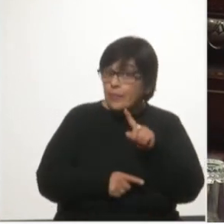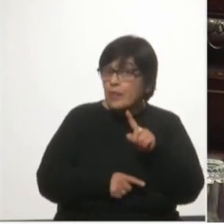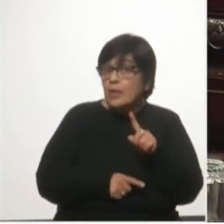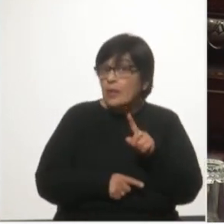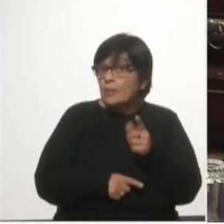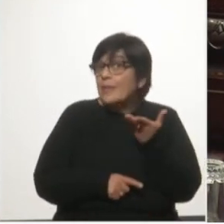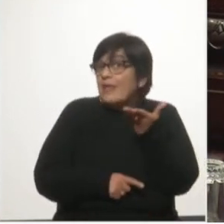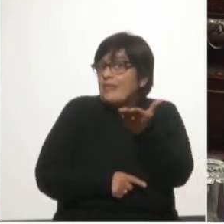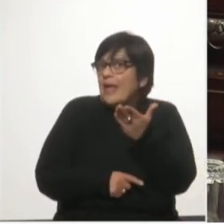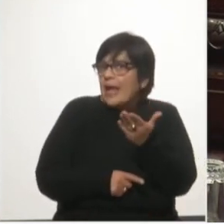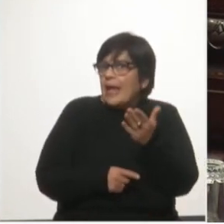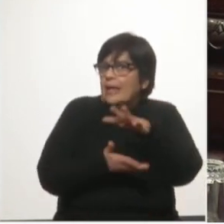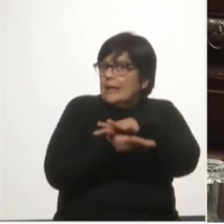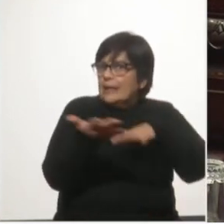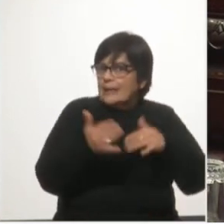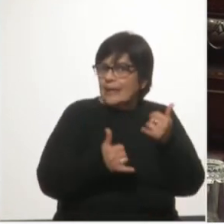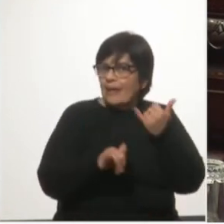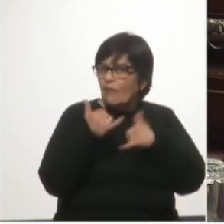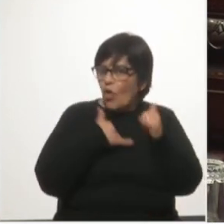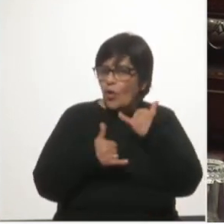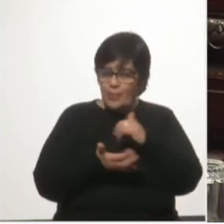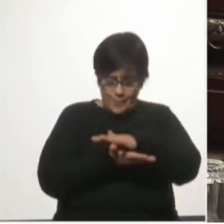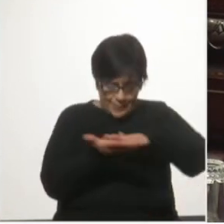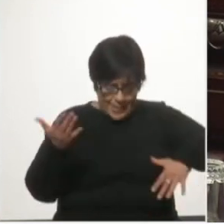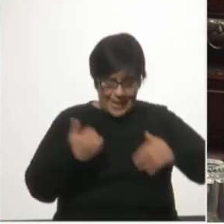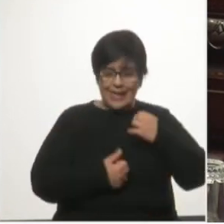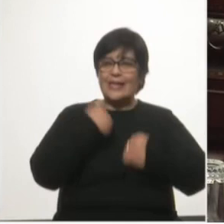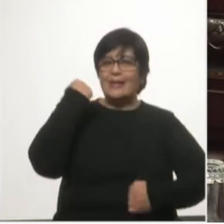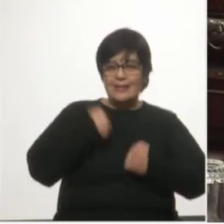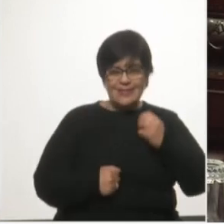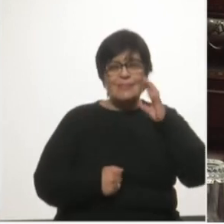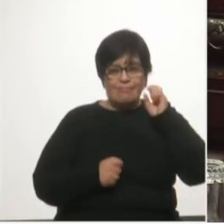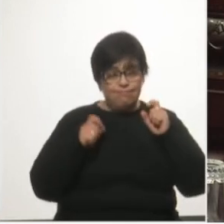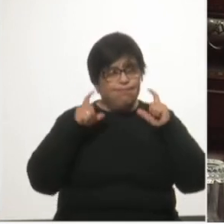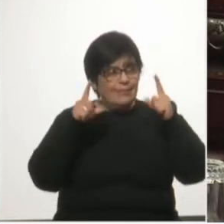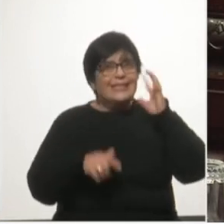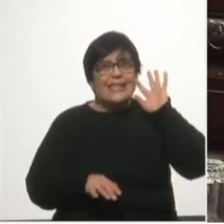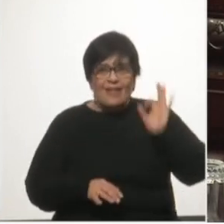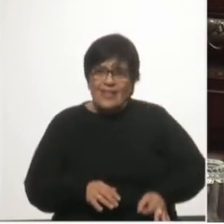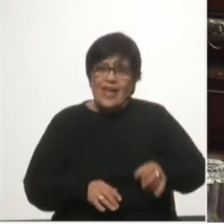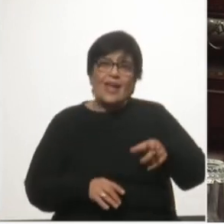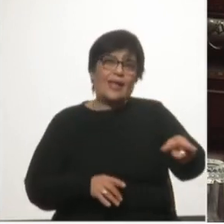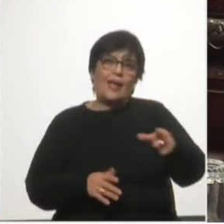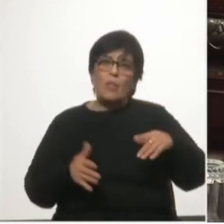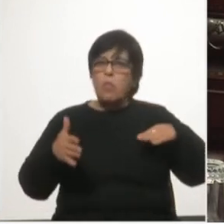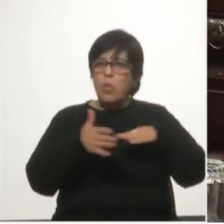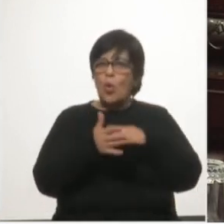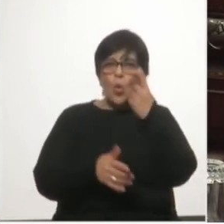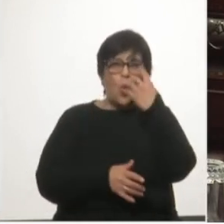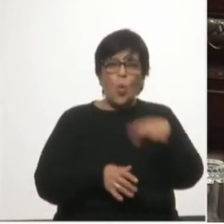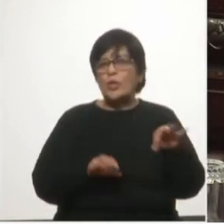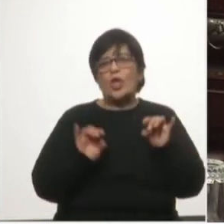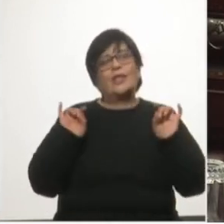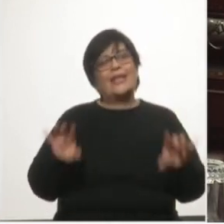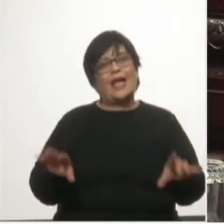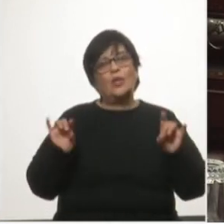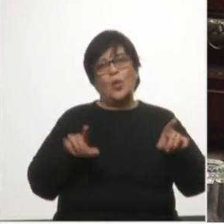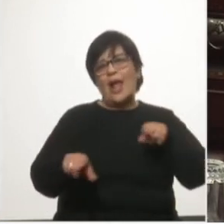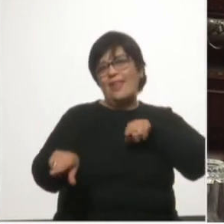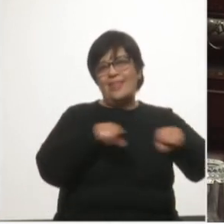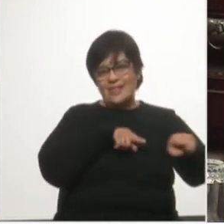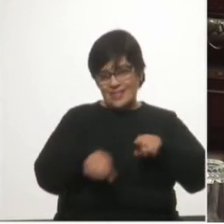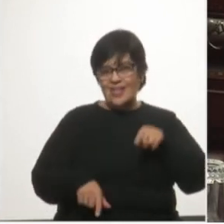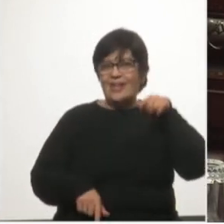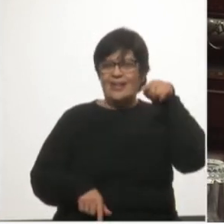solicitado esos informes económicos le habrían advertido que plantear que en el puerto hay un monopolio natural es un